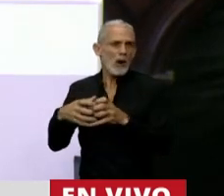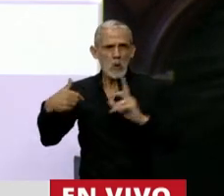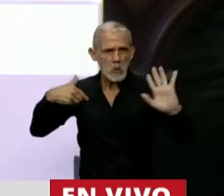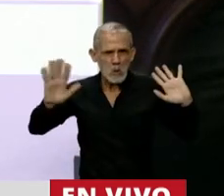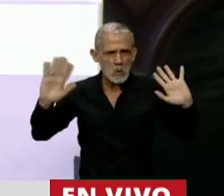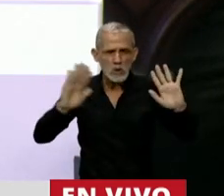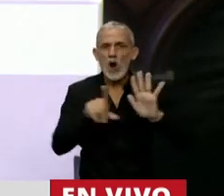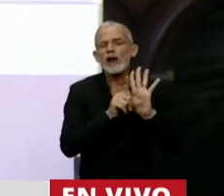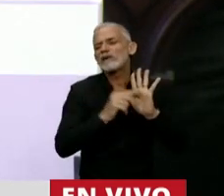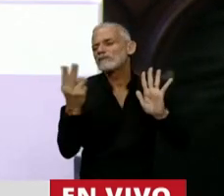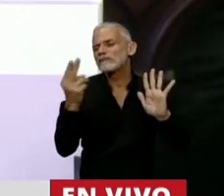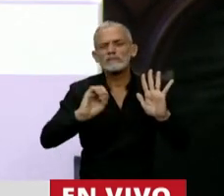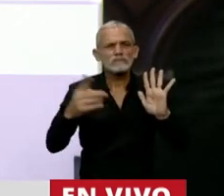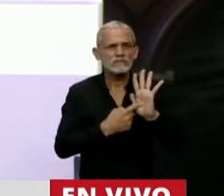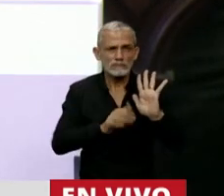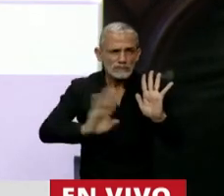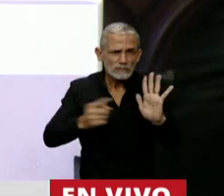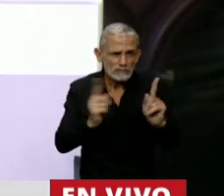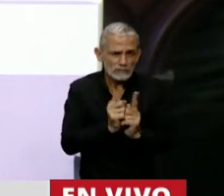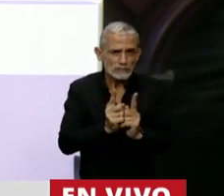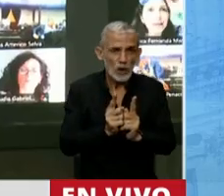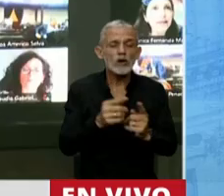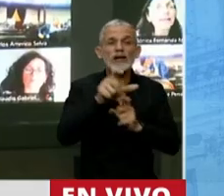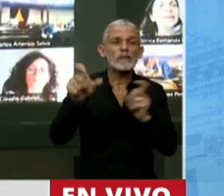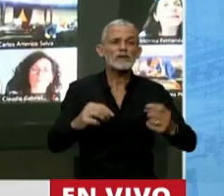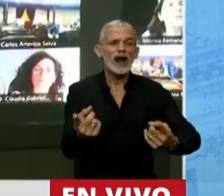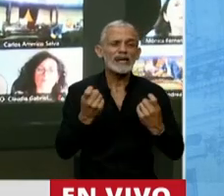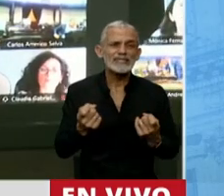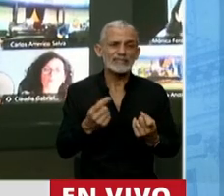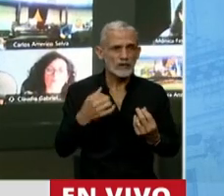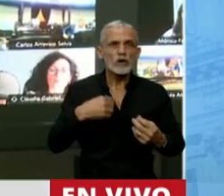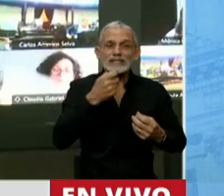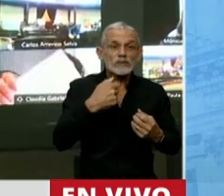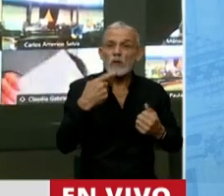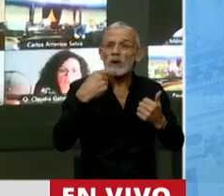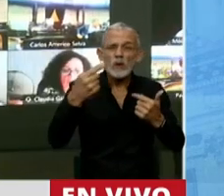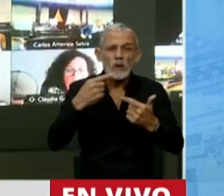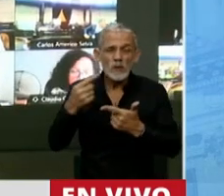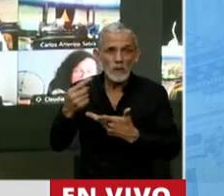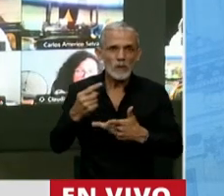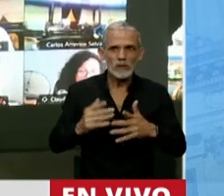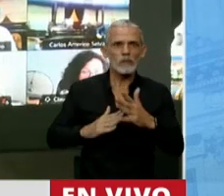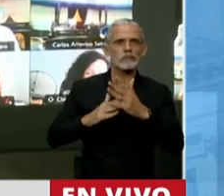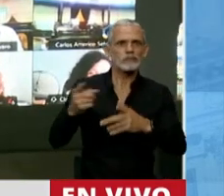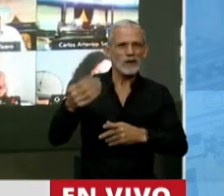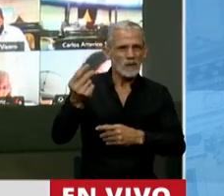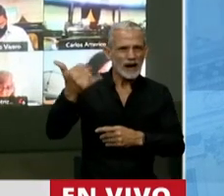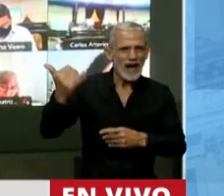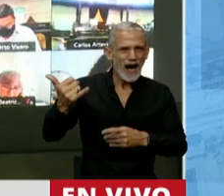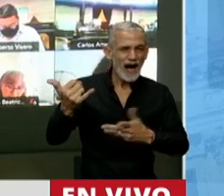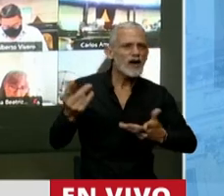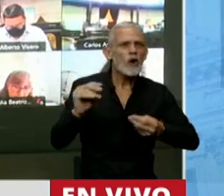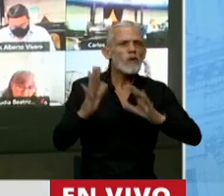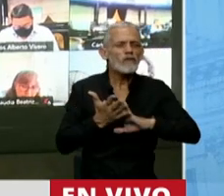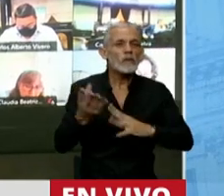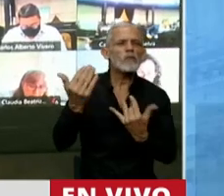Es una pésima ley. La gente tiene necesidad. Si hubiésemos ido a preguntarle a los titulares de estos recursos económicos